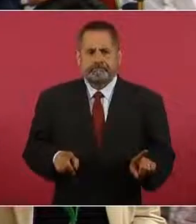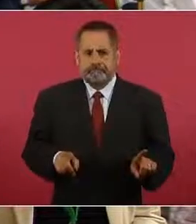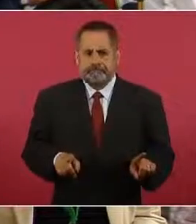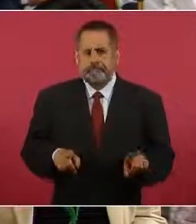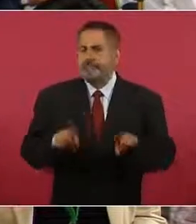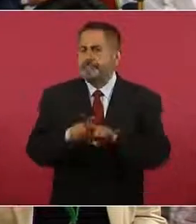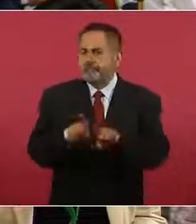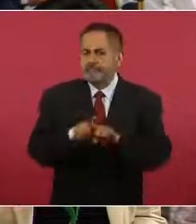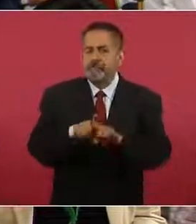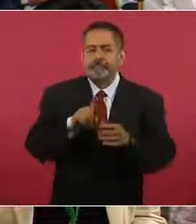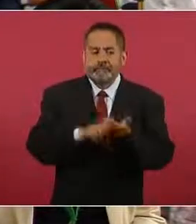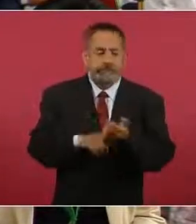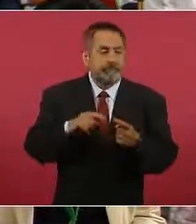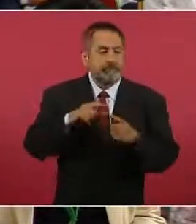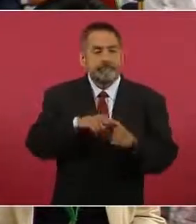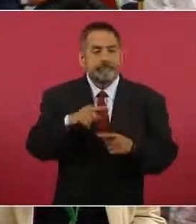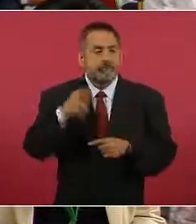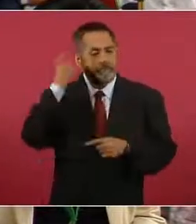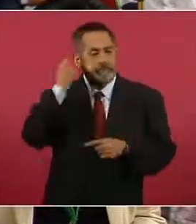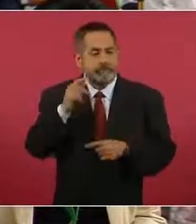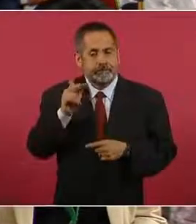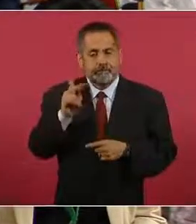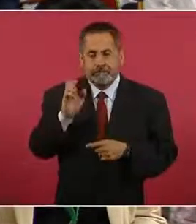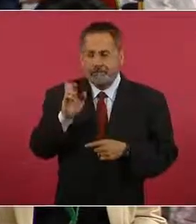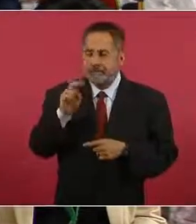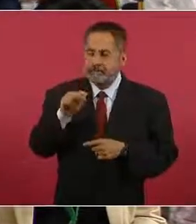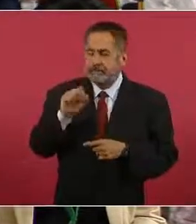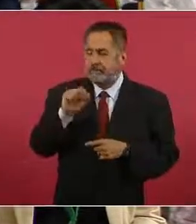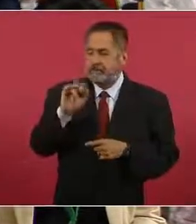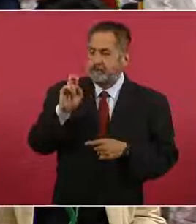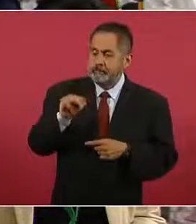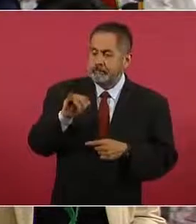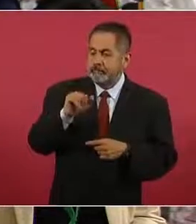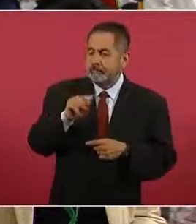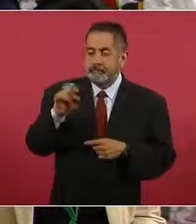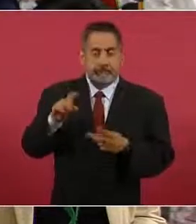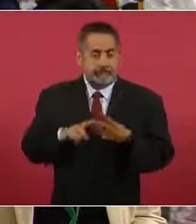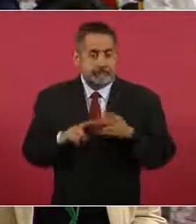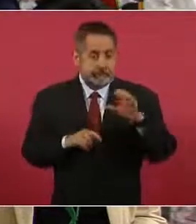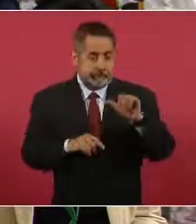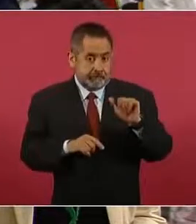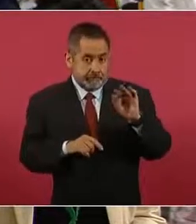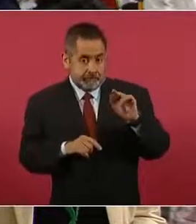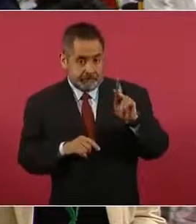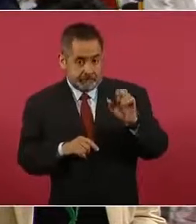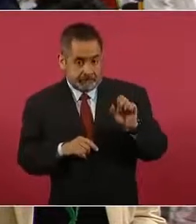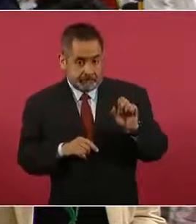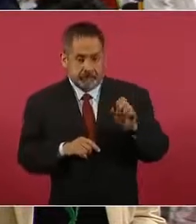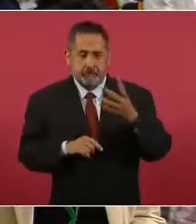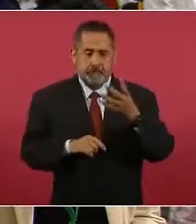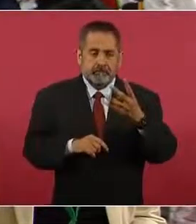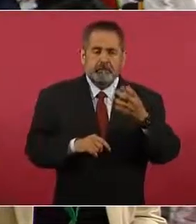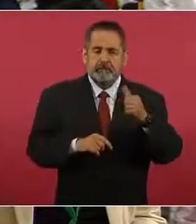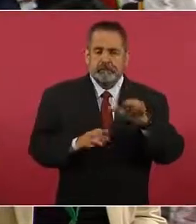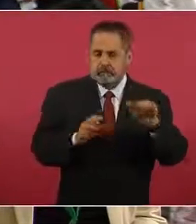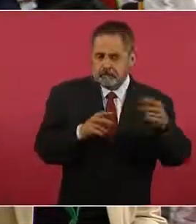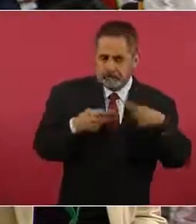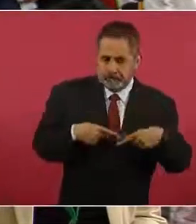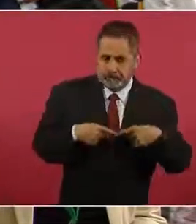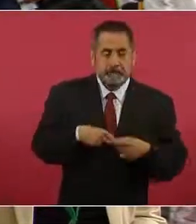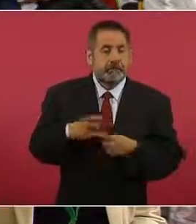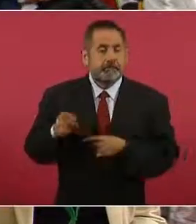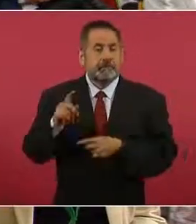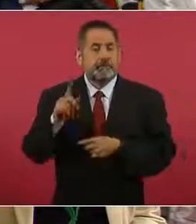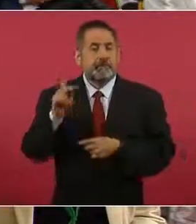ocurriendo lo mismo en pensionista. En Capufe hablamos de 600 personas y de pensionista hablamos de 400 personas que pasó